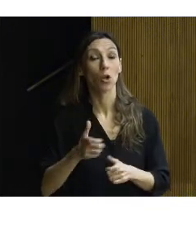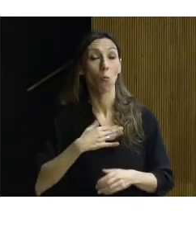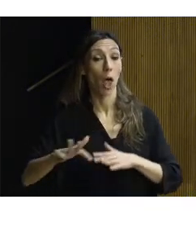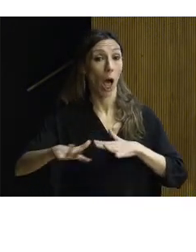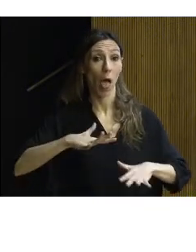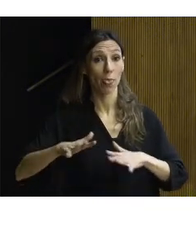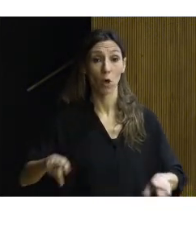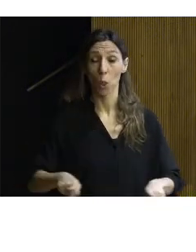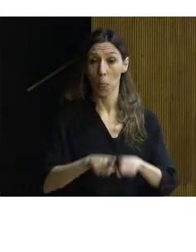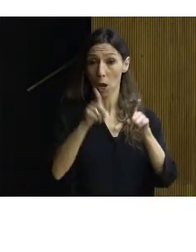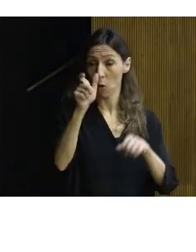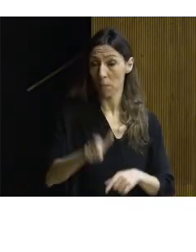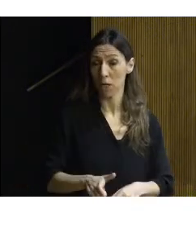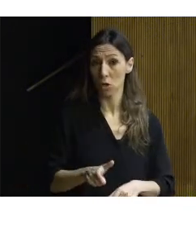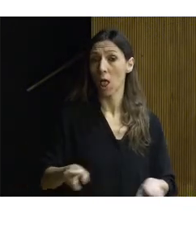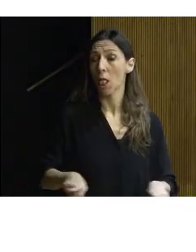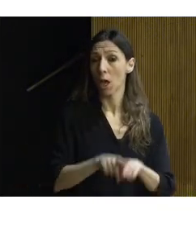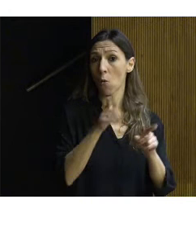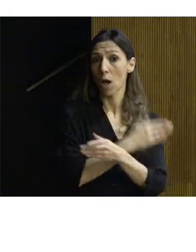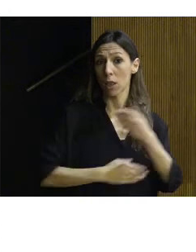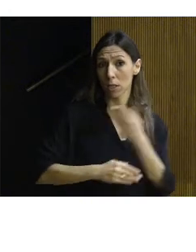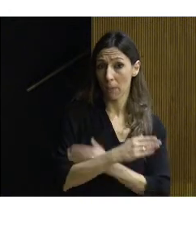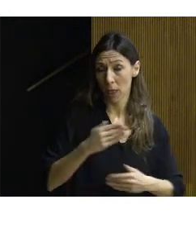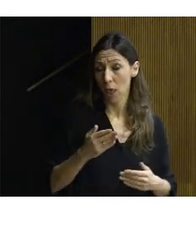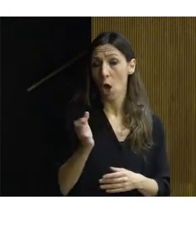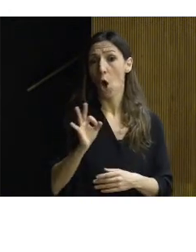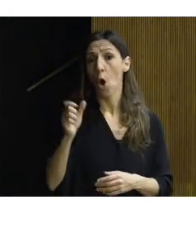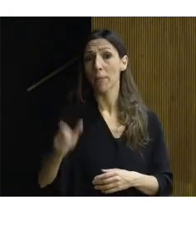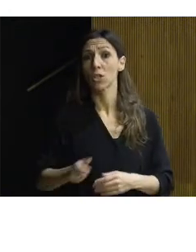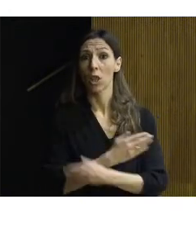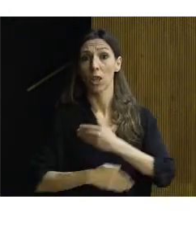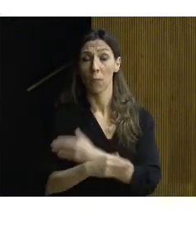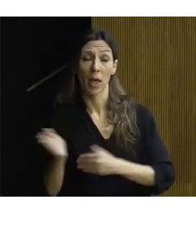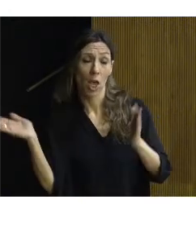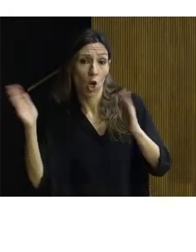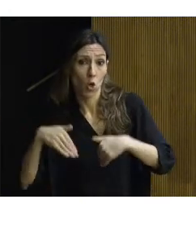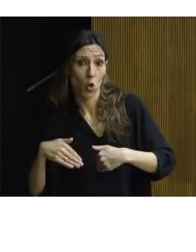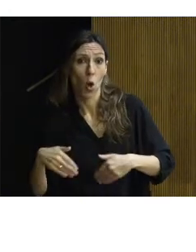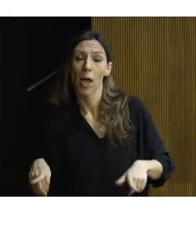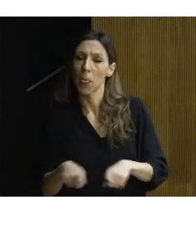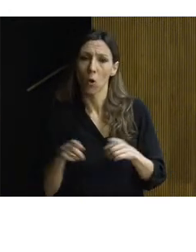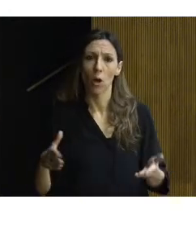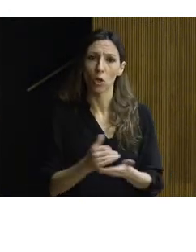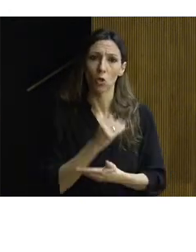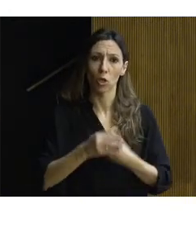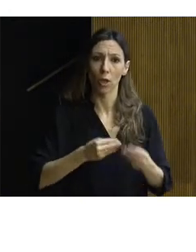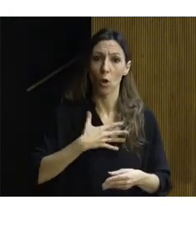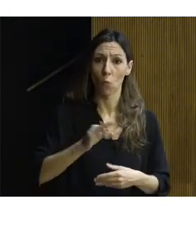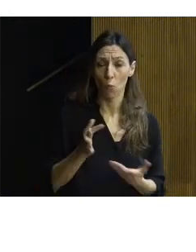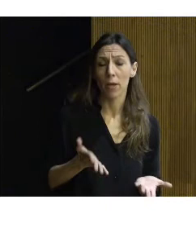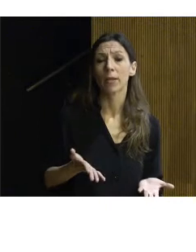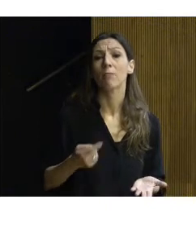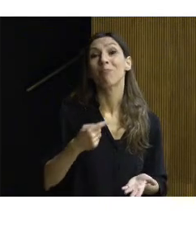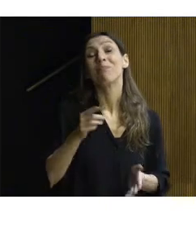a cabo una persona sin ningún tipo de discapacidad. Pero a pesar de no ser políticamente correcta o humanamente correcta, quiero plantear algunas dudas